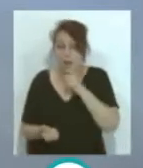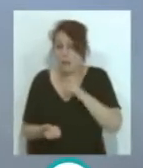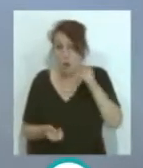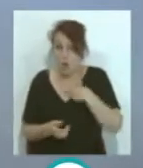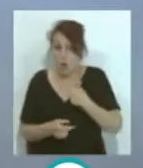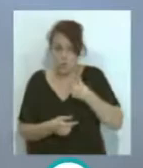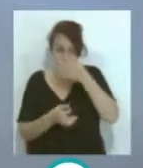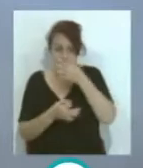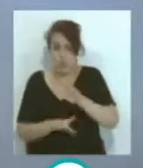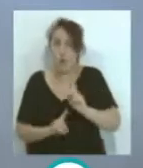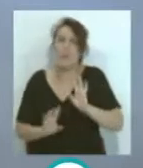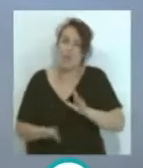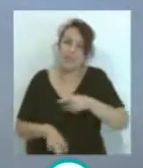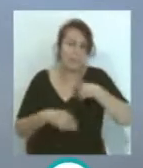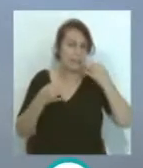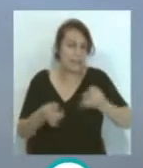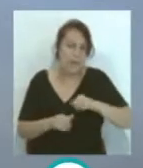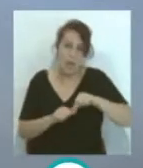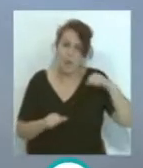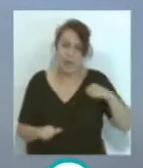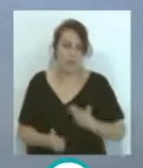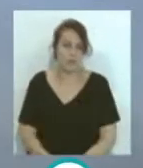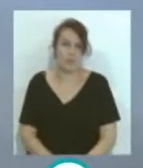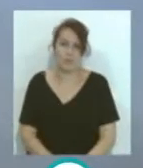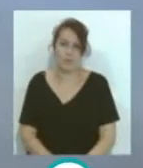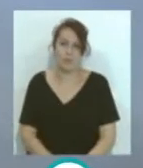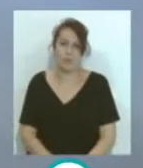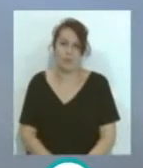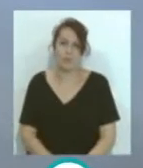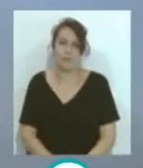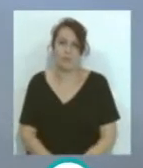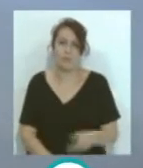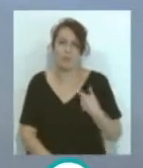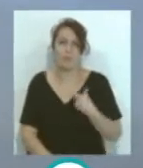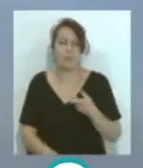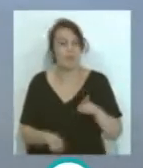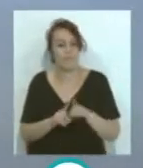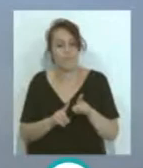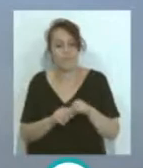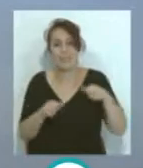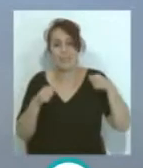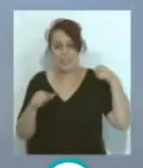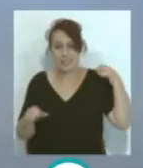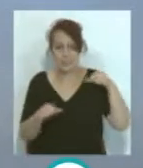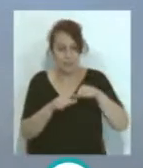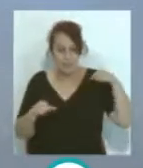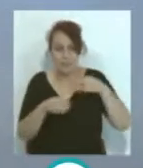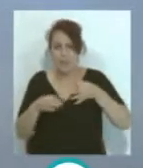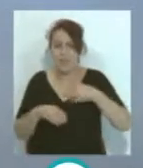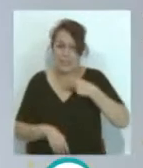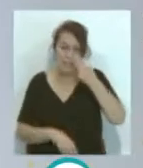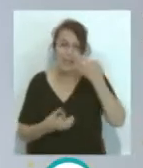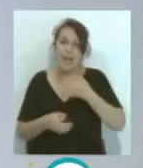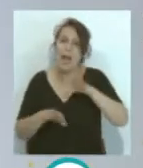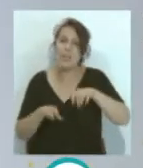que... ...siempre... ...históricamente... ...ha sido... ...más... ...más de esa manera... ...lo que me interesa ahora... ...que al Cádiz...